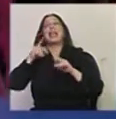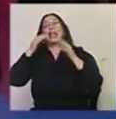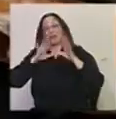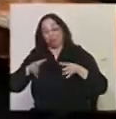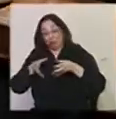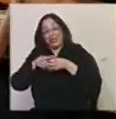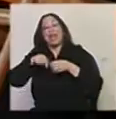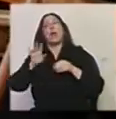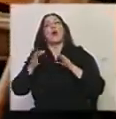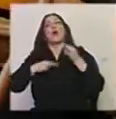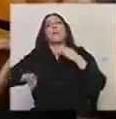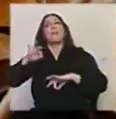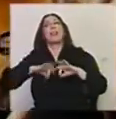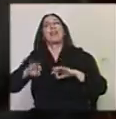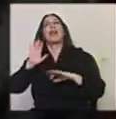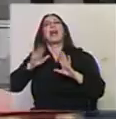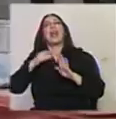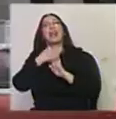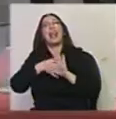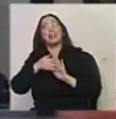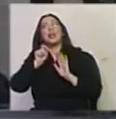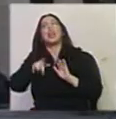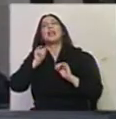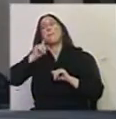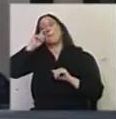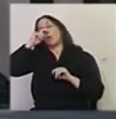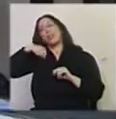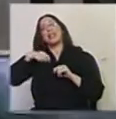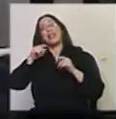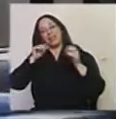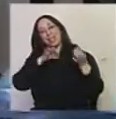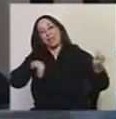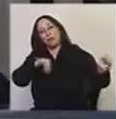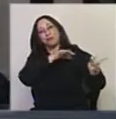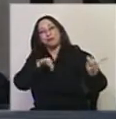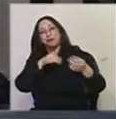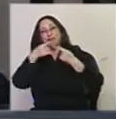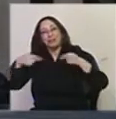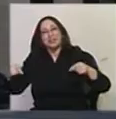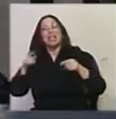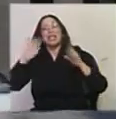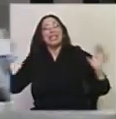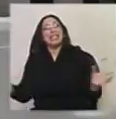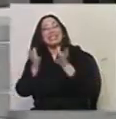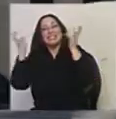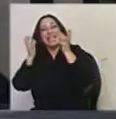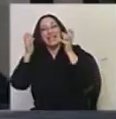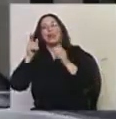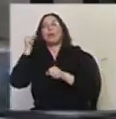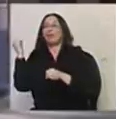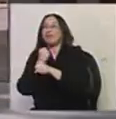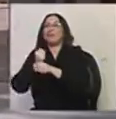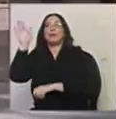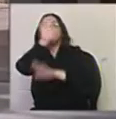de la Comedia Nacional y la Orquesta Filarmónica de Montevideo. Después de 40 años desde su incendio y tras un largo proceso y trabajoso,